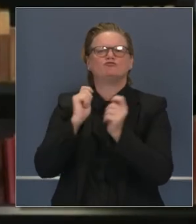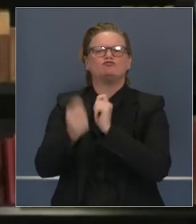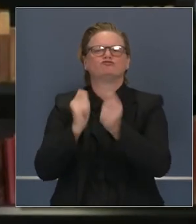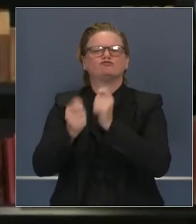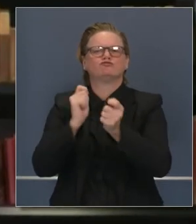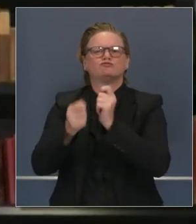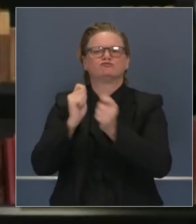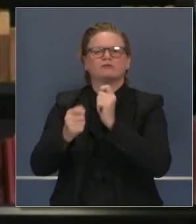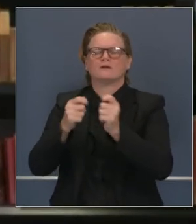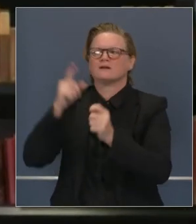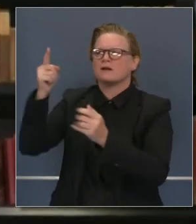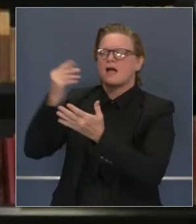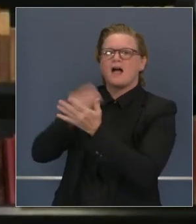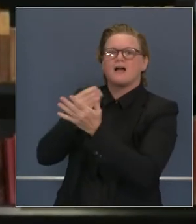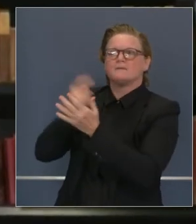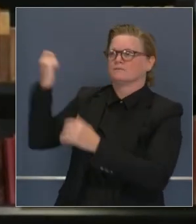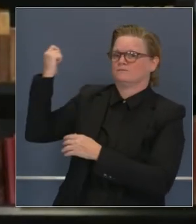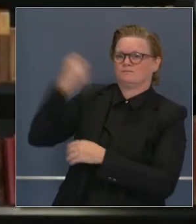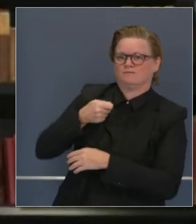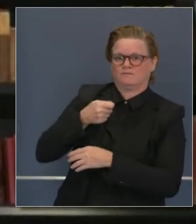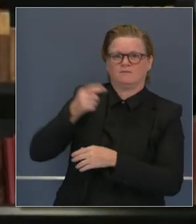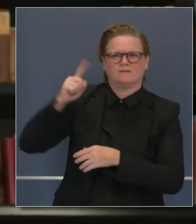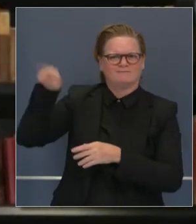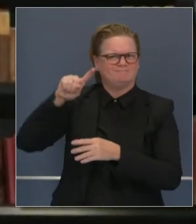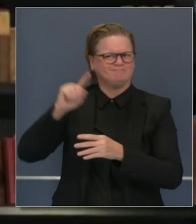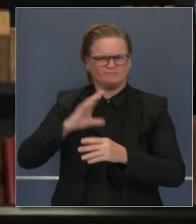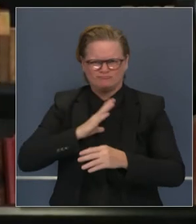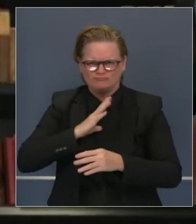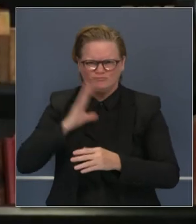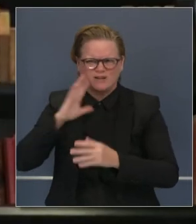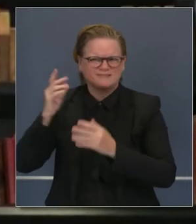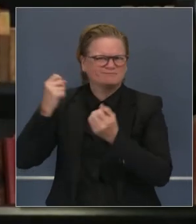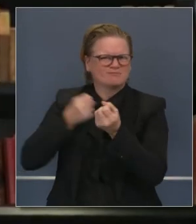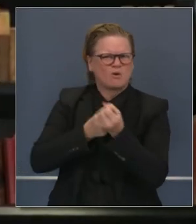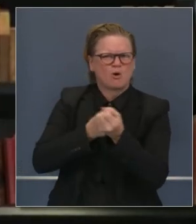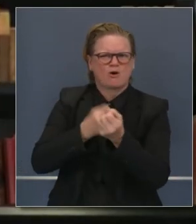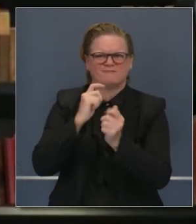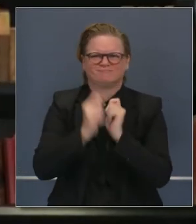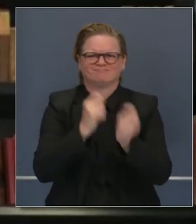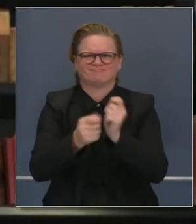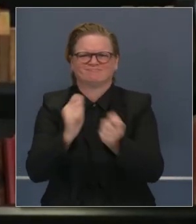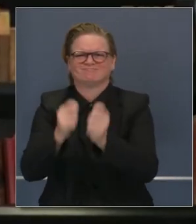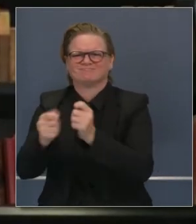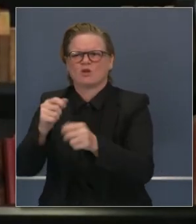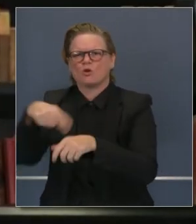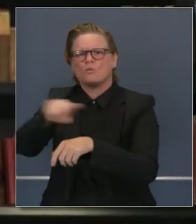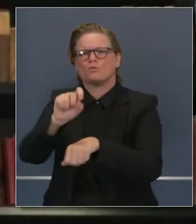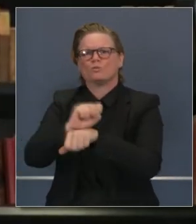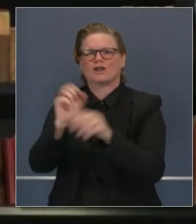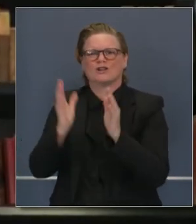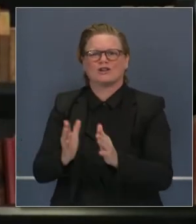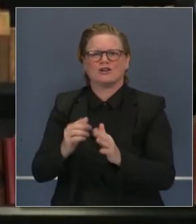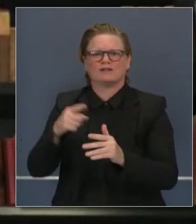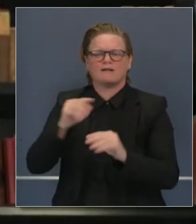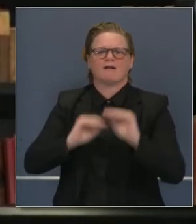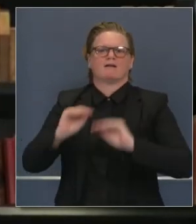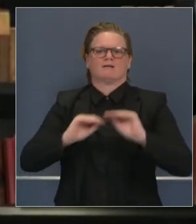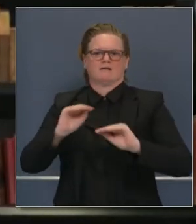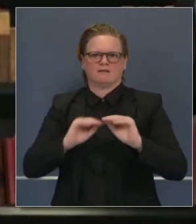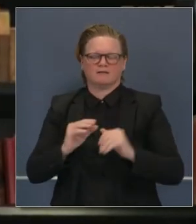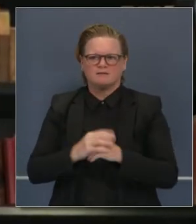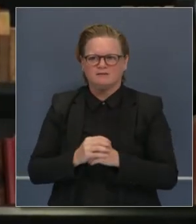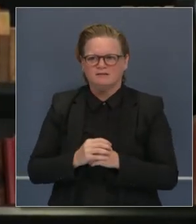año en este estado. Particularmente, un número de estos apoyos eran para trabajadores críticos, dándoles